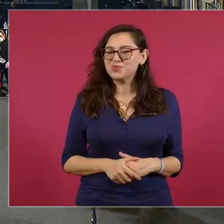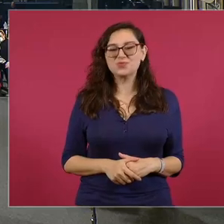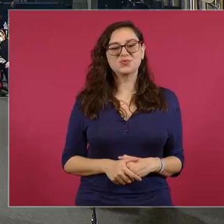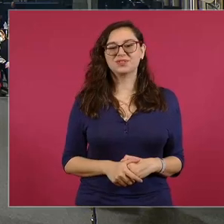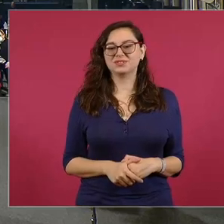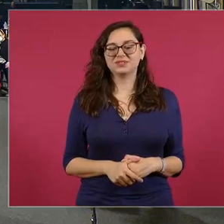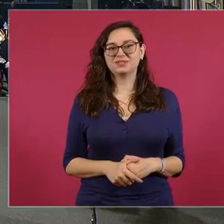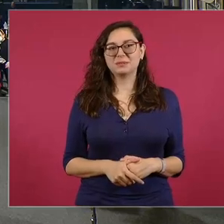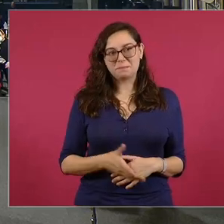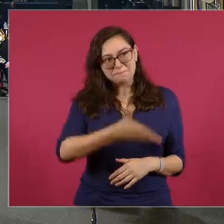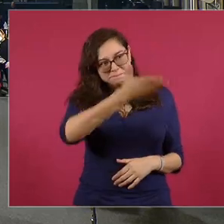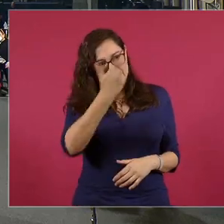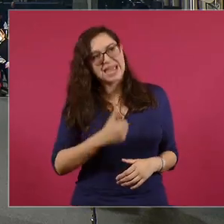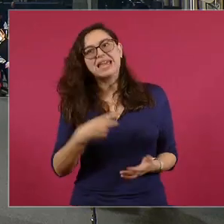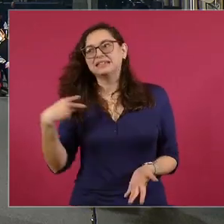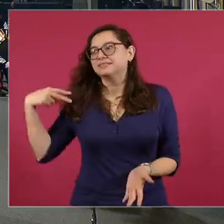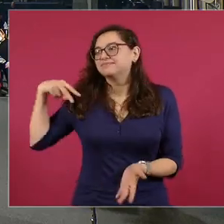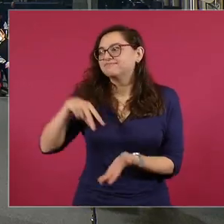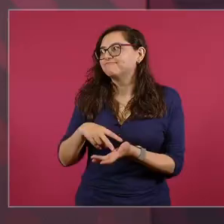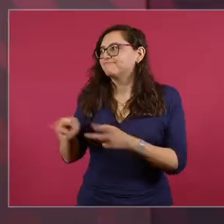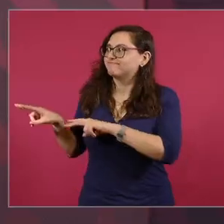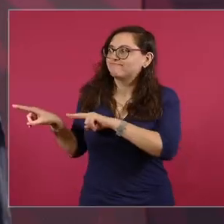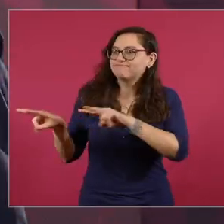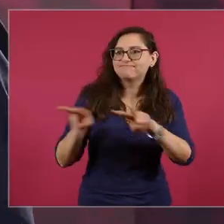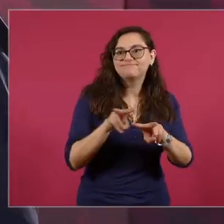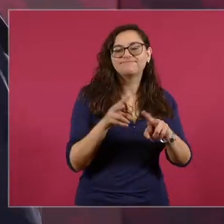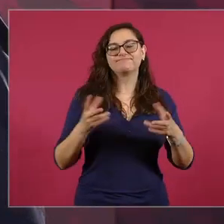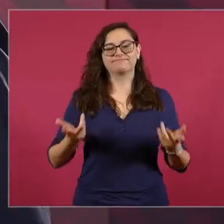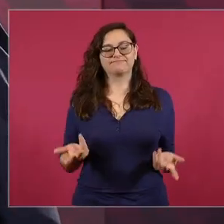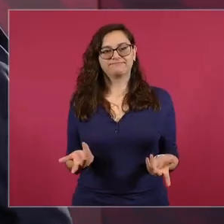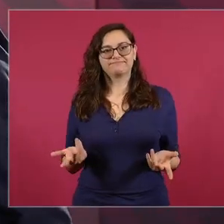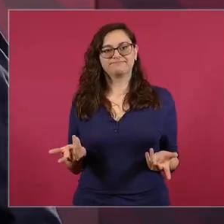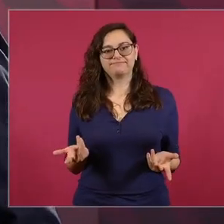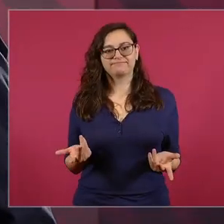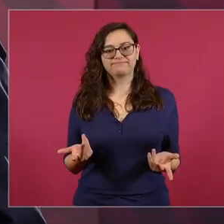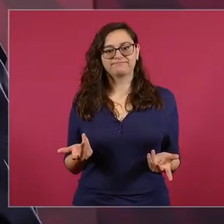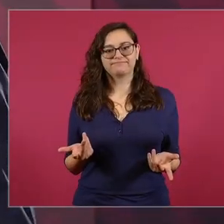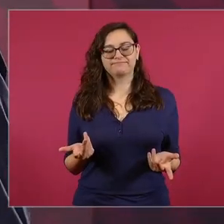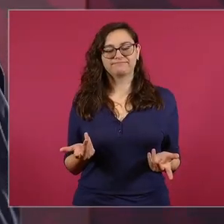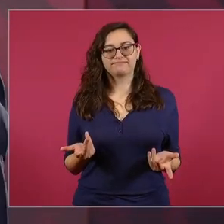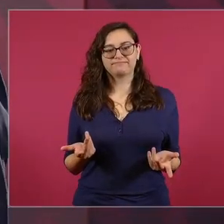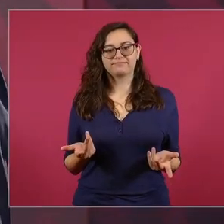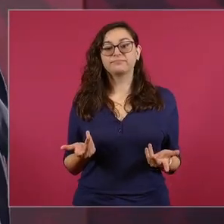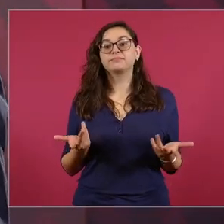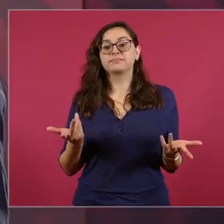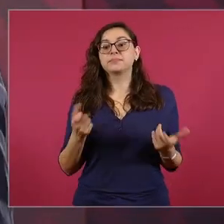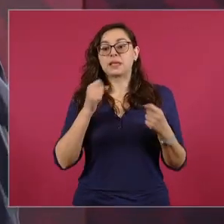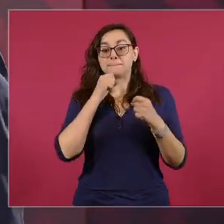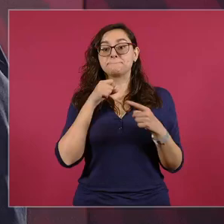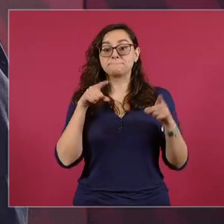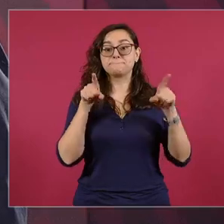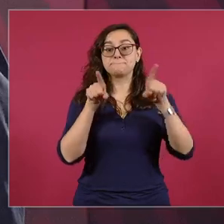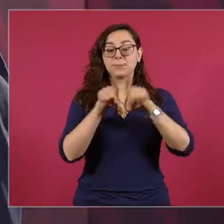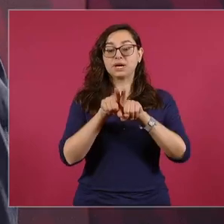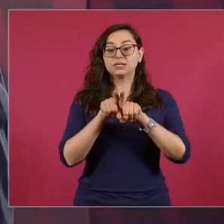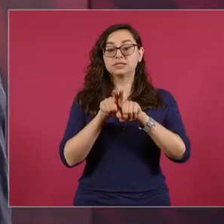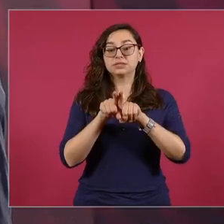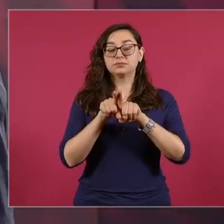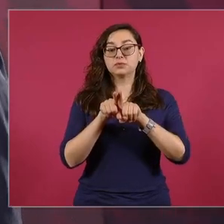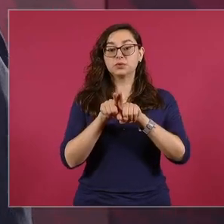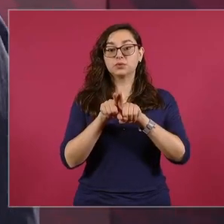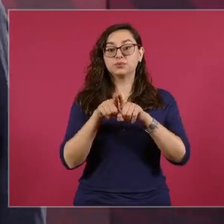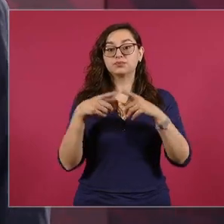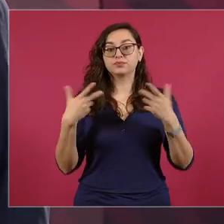incluso que revisaran lo que han escrito sobre México